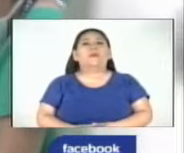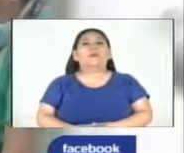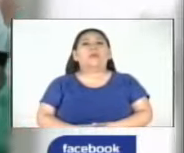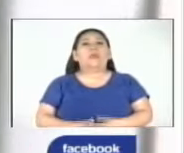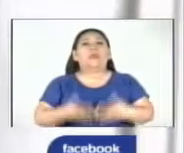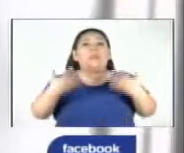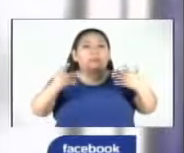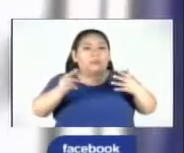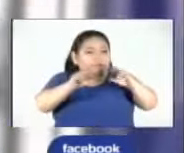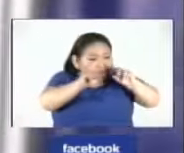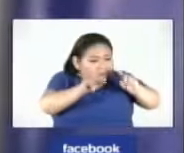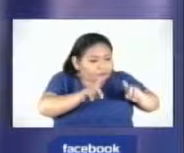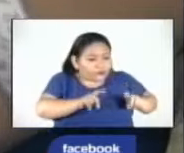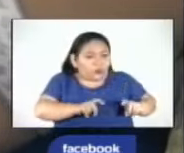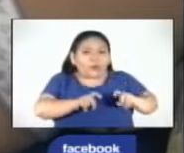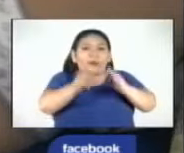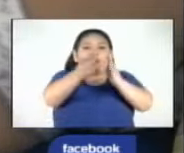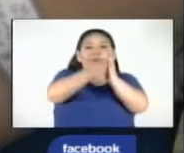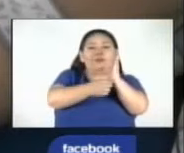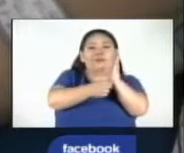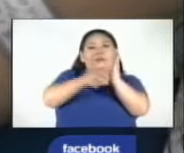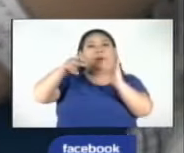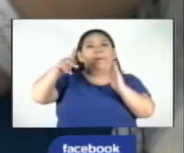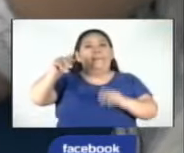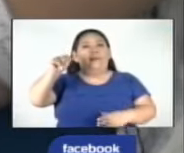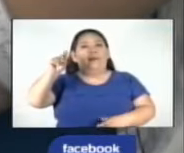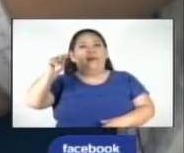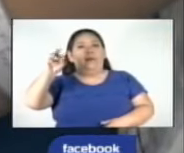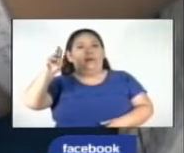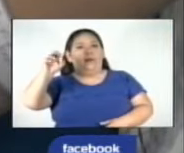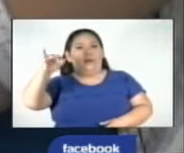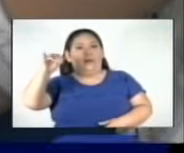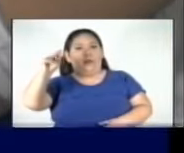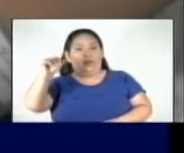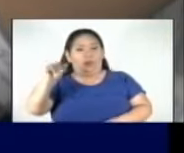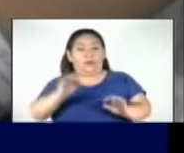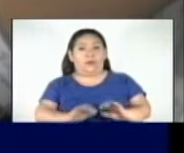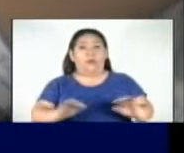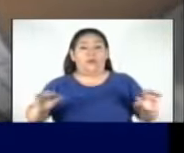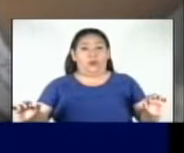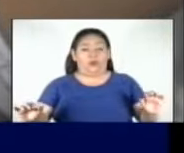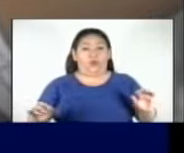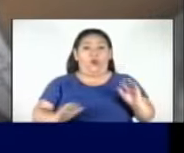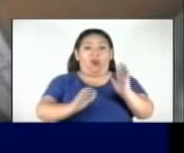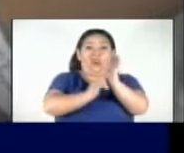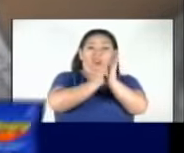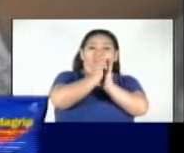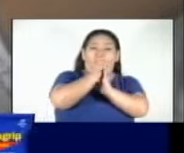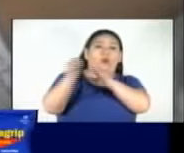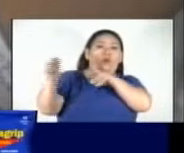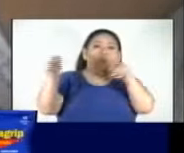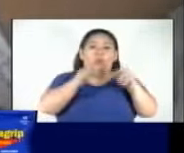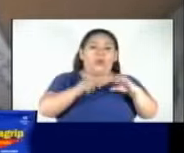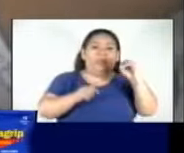Según un estudio de la revista Panamericana de Salud Pública, los casos de cáncer en niños desde cero hasta 19 años de edad son